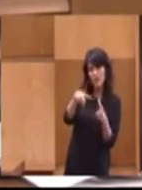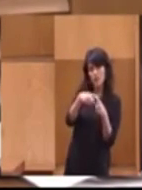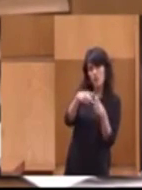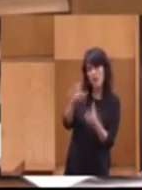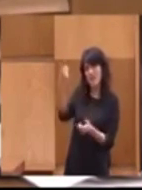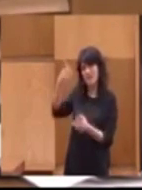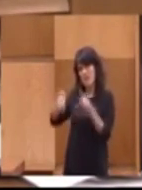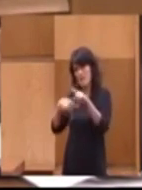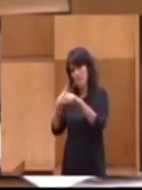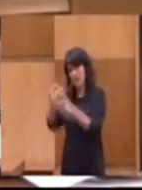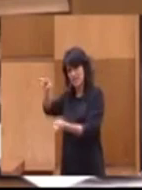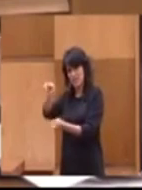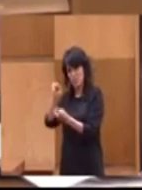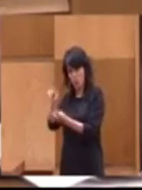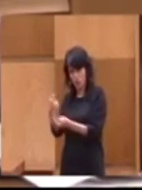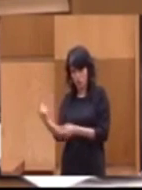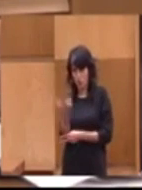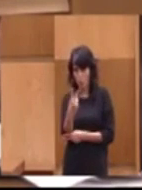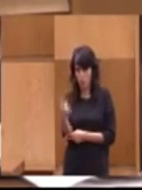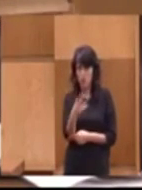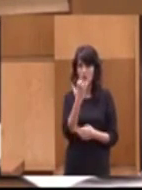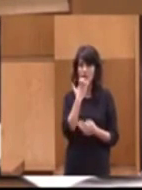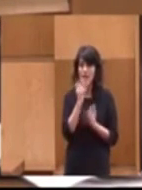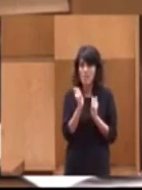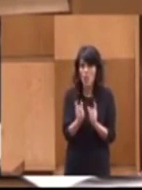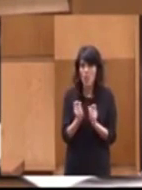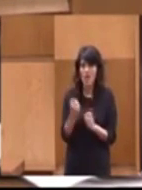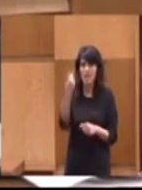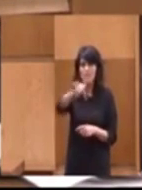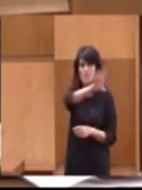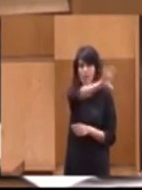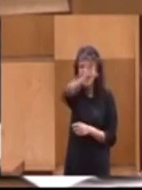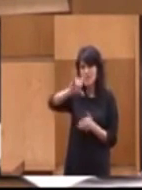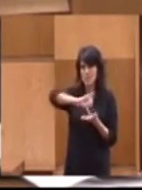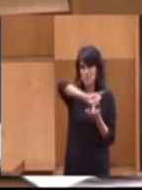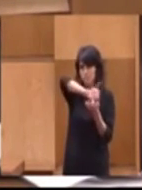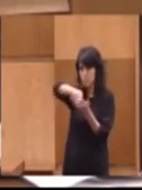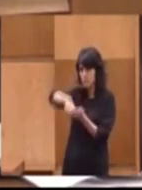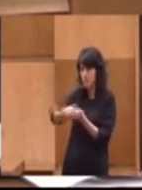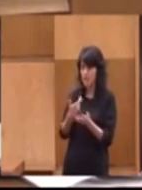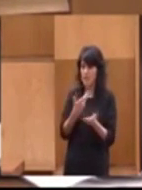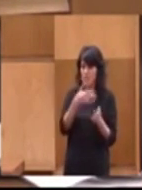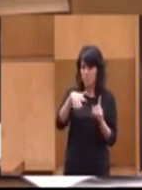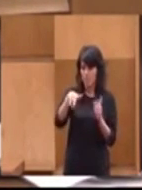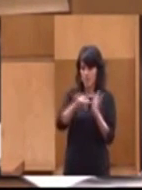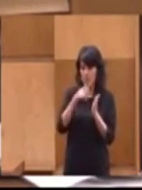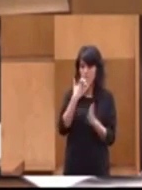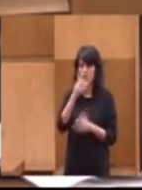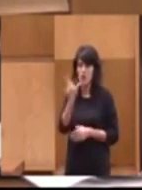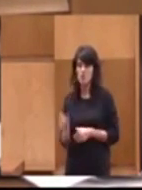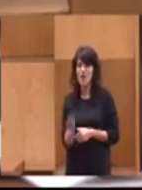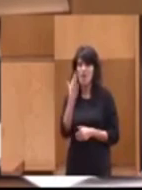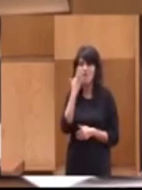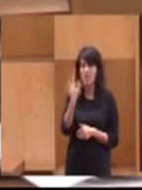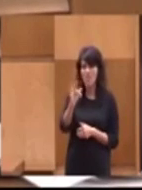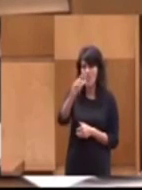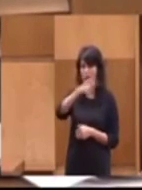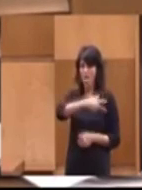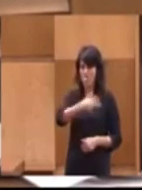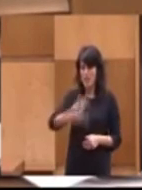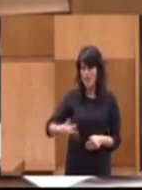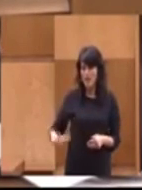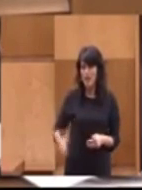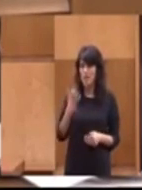impuestos. Y, miren, puestos a poner ejemplos, es que tenemos países a nuestro alrededor, países de nuestro entorno como Italia, como Francia, como Dinamarca,